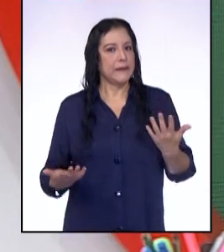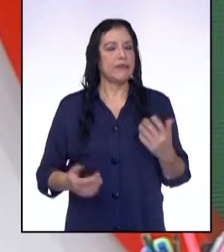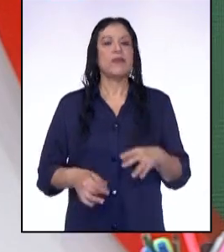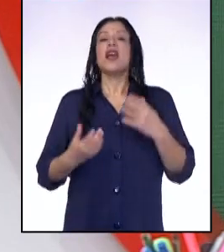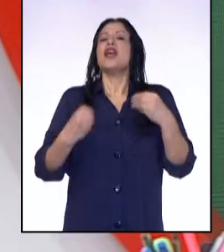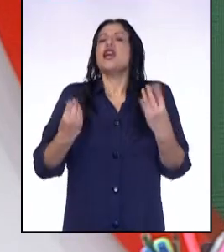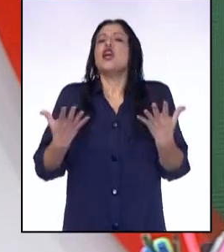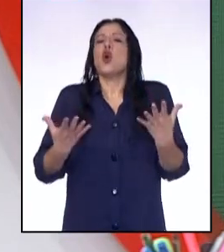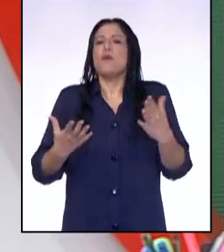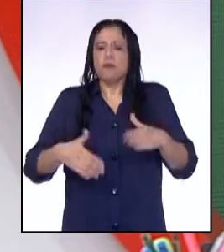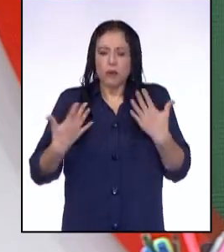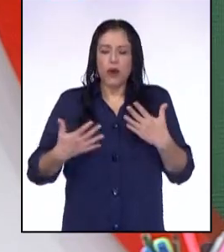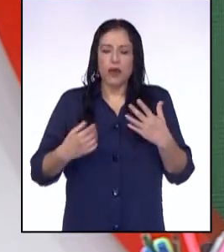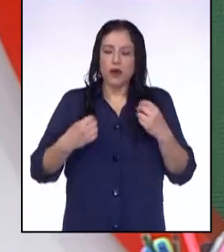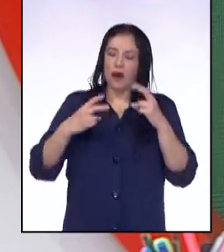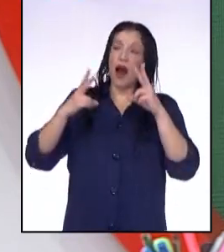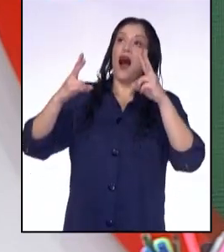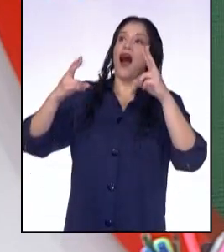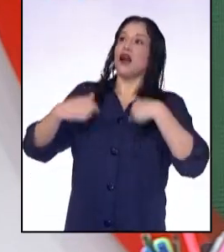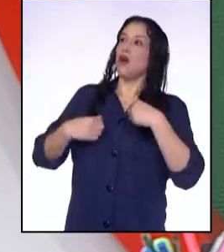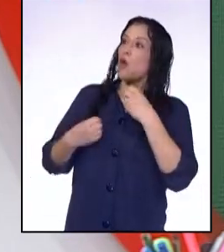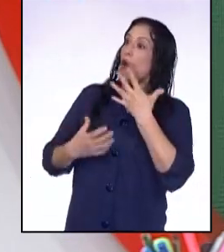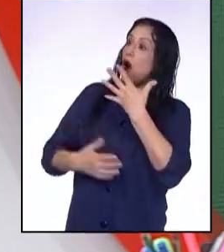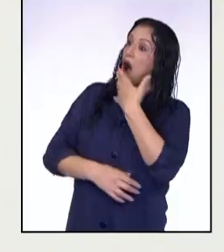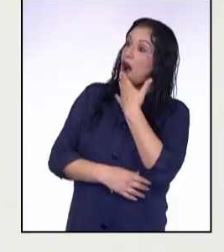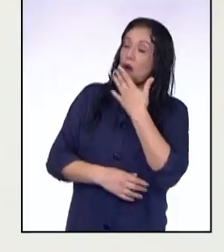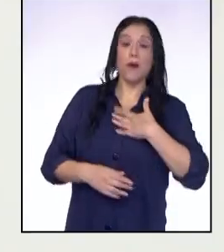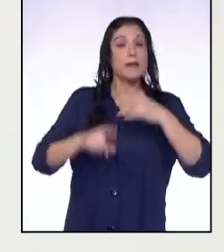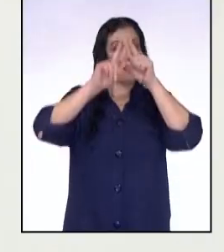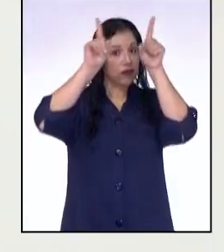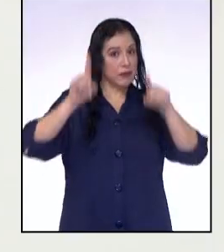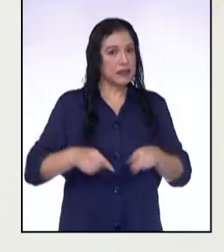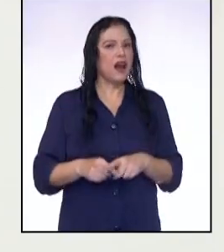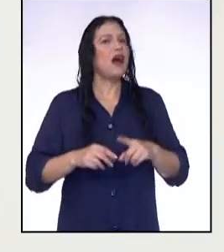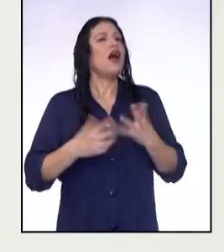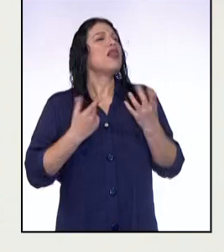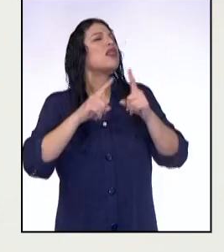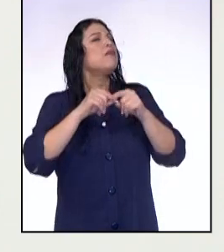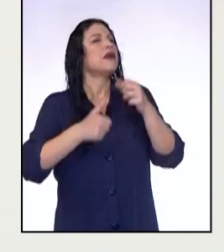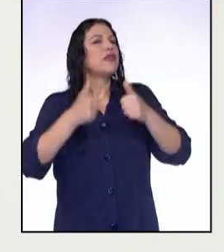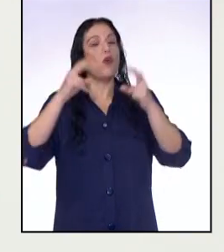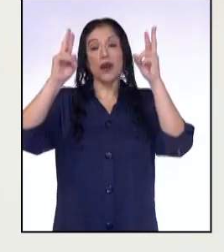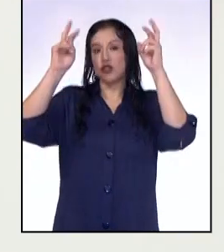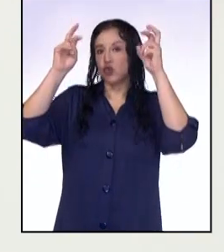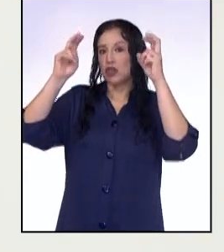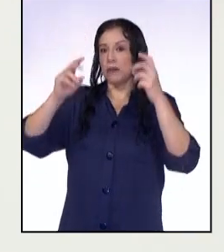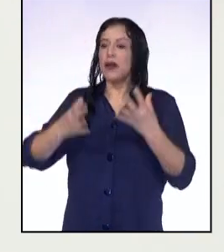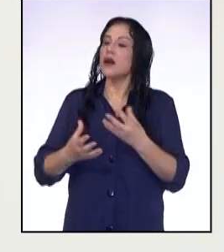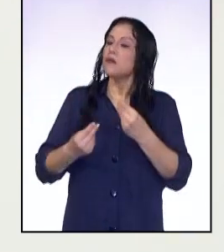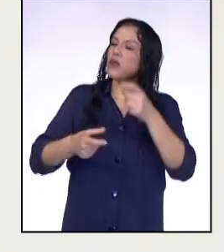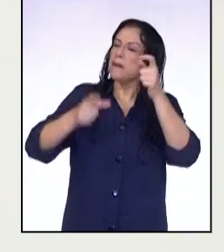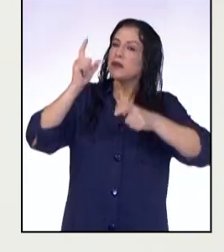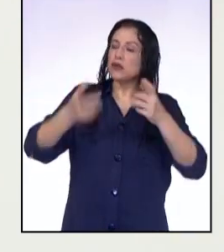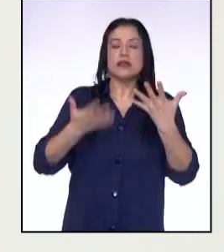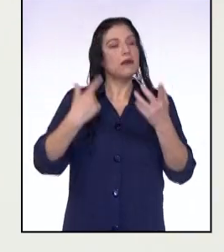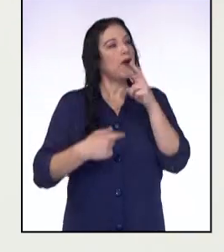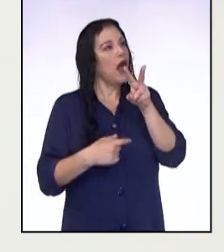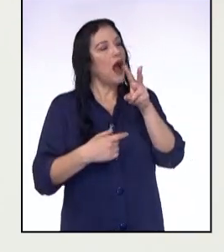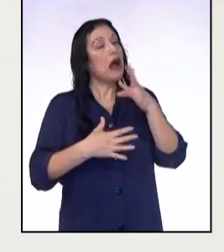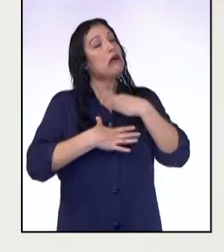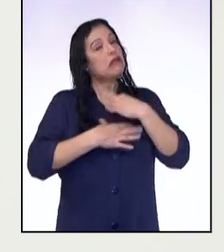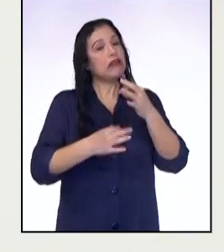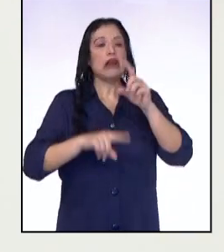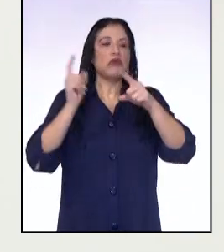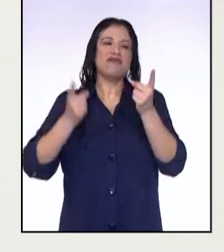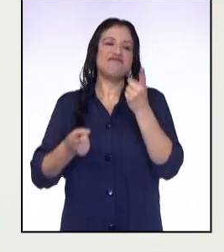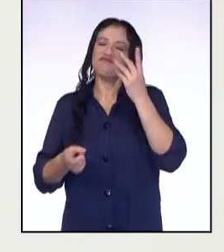¿Y cómo puedo impresionar a todos con mi infografía? En realidad depende del tema, ya que algunas personas van a estar interesadas y